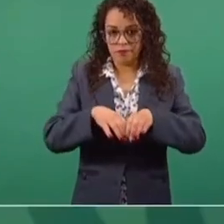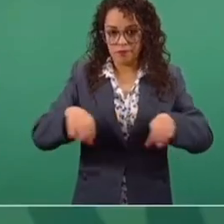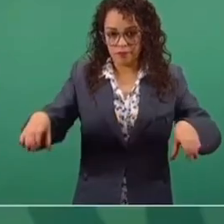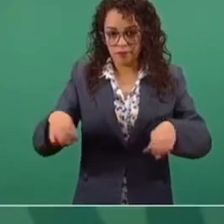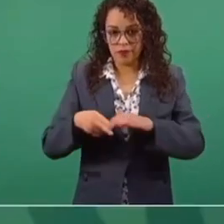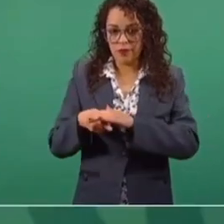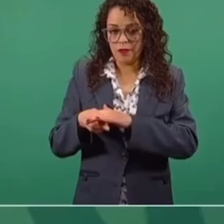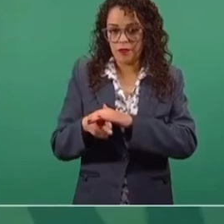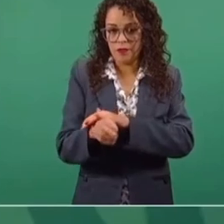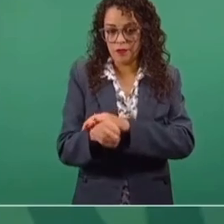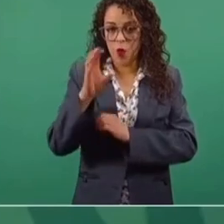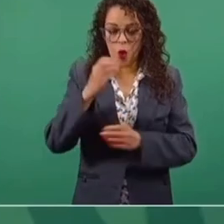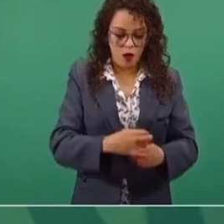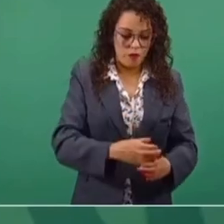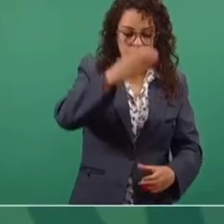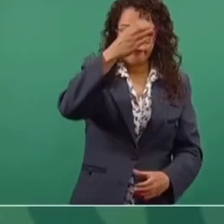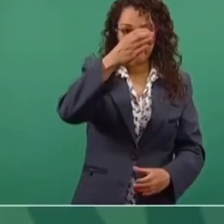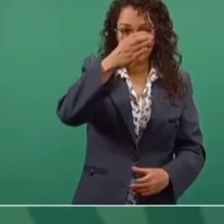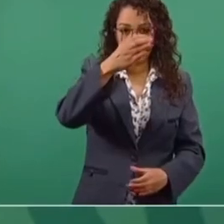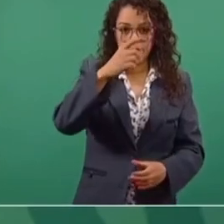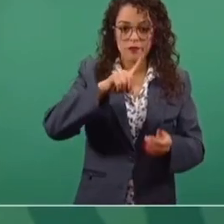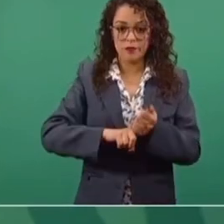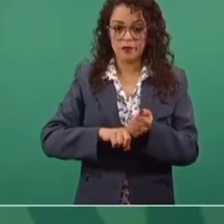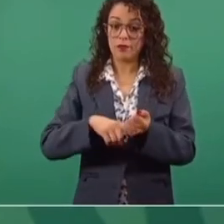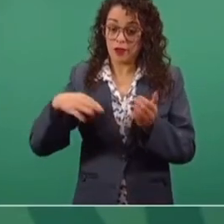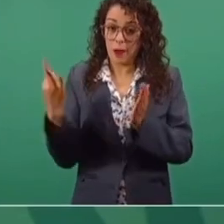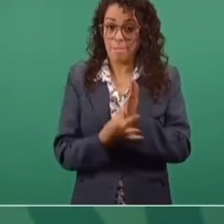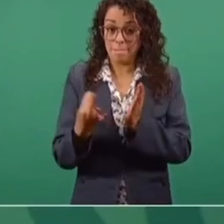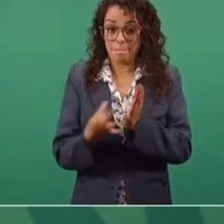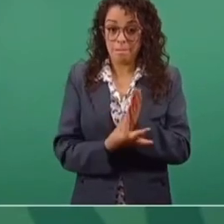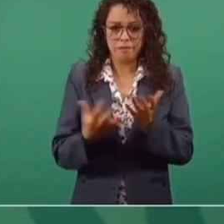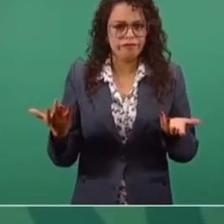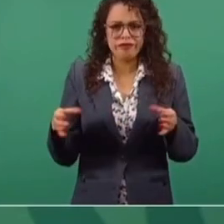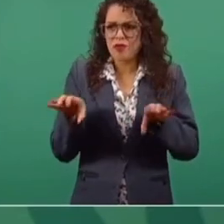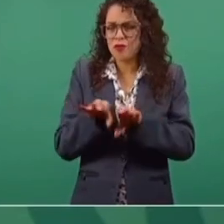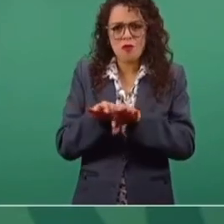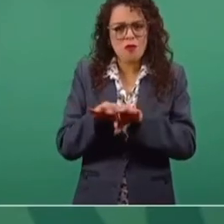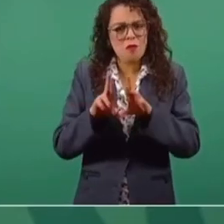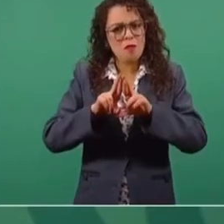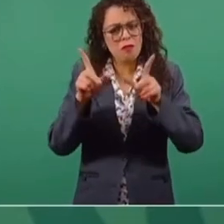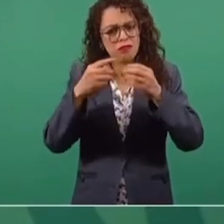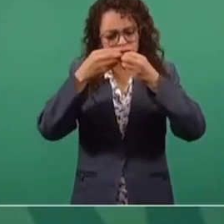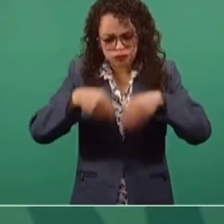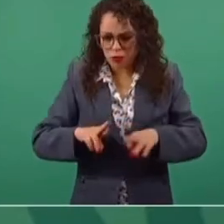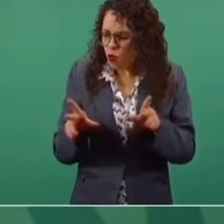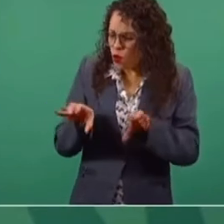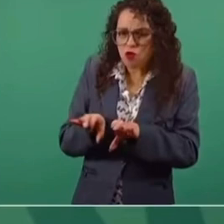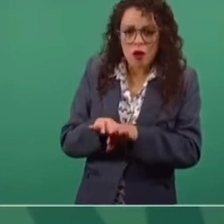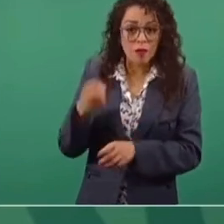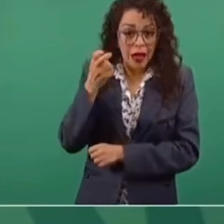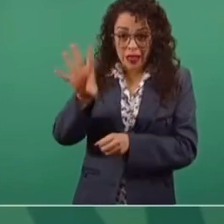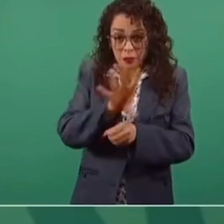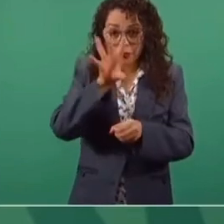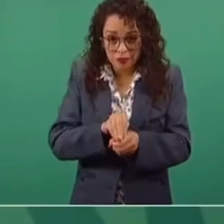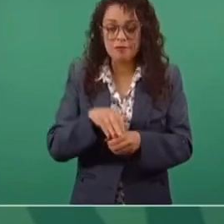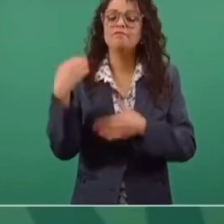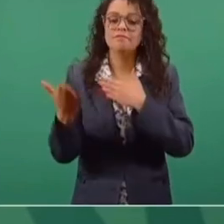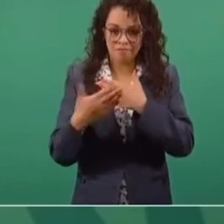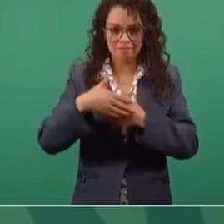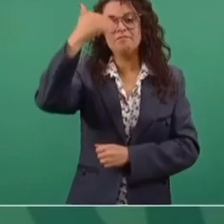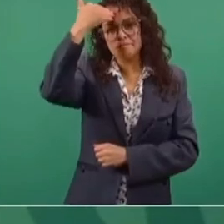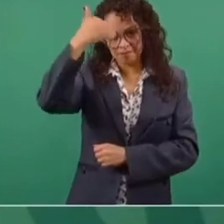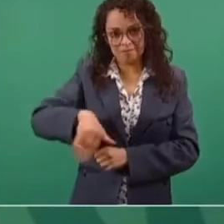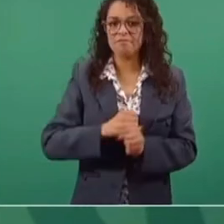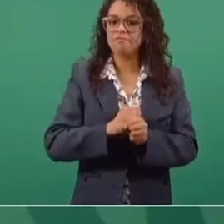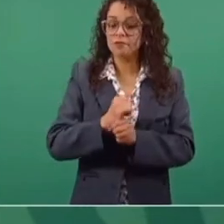ballena de acero, cómo es que se venció. No, todo eso se va a saber y